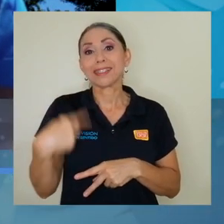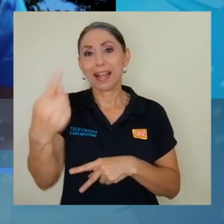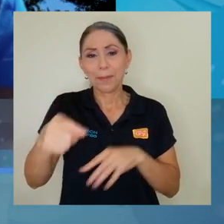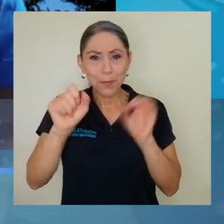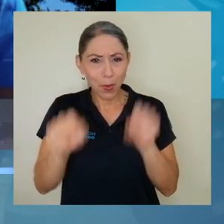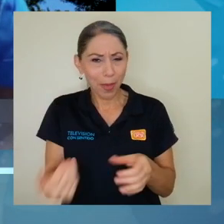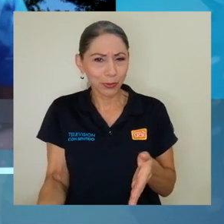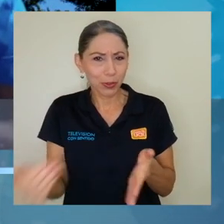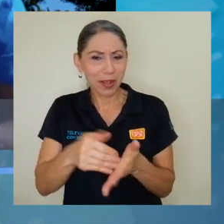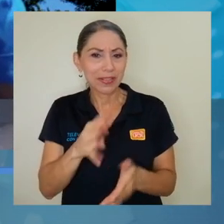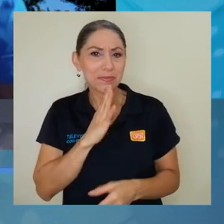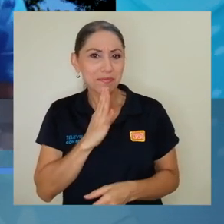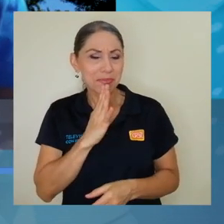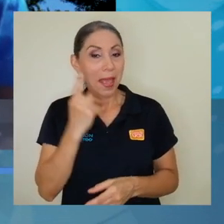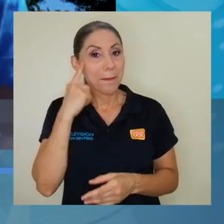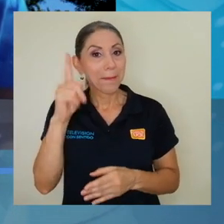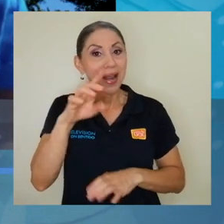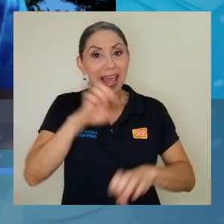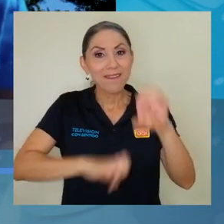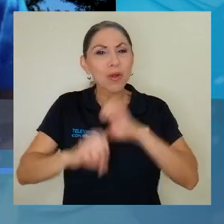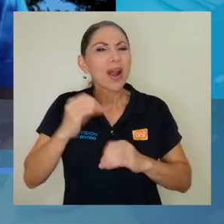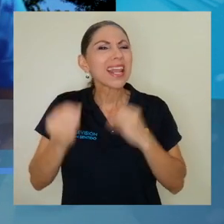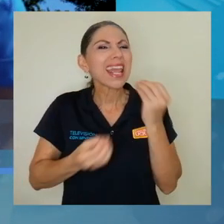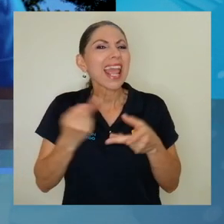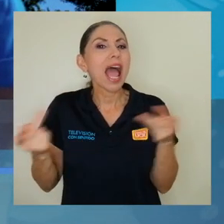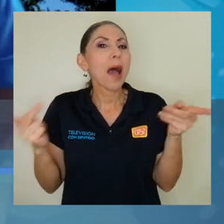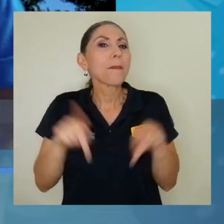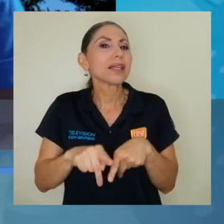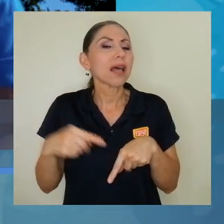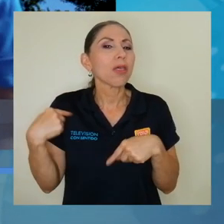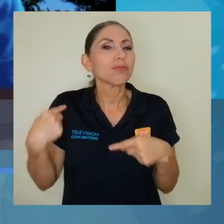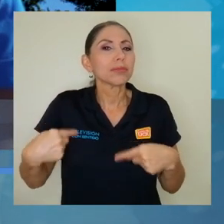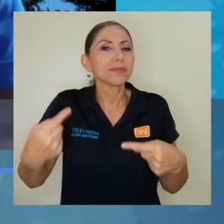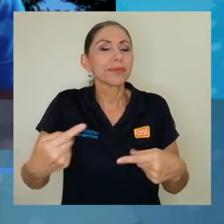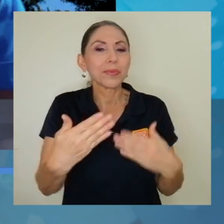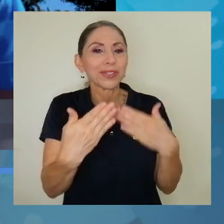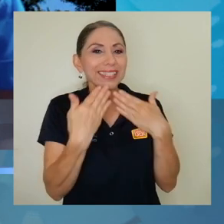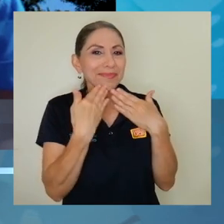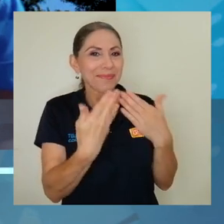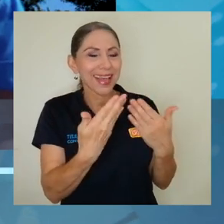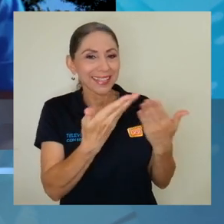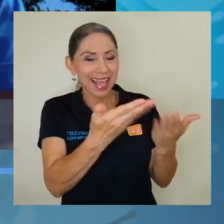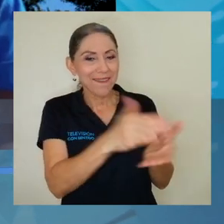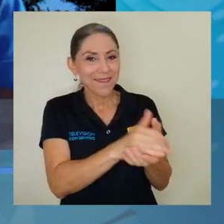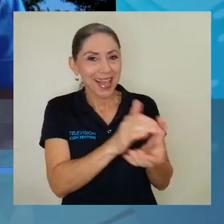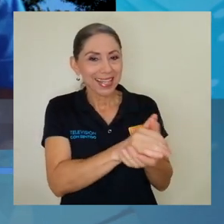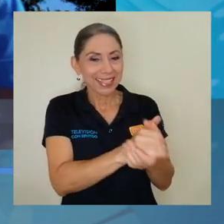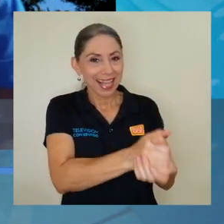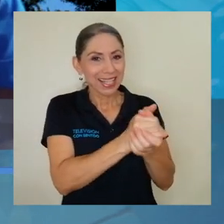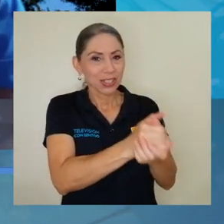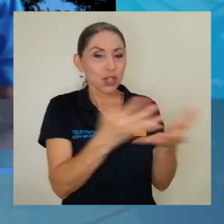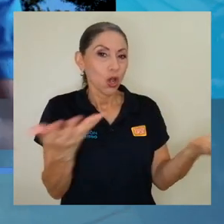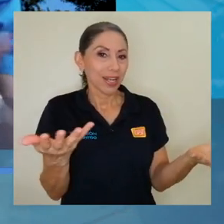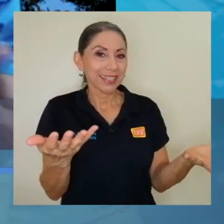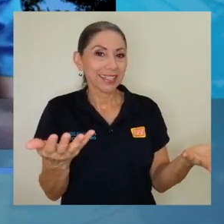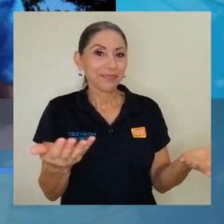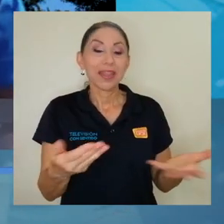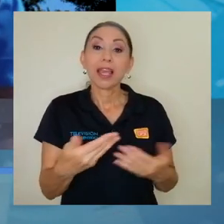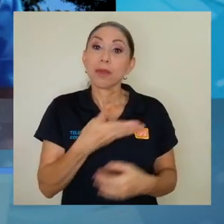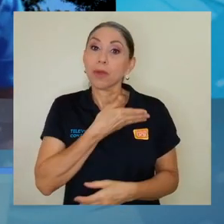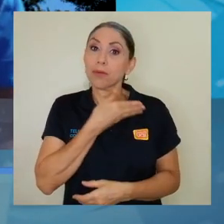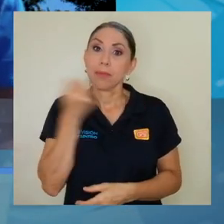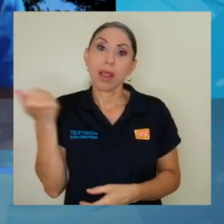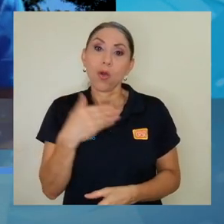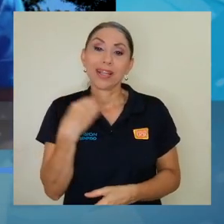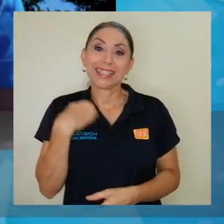para evaluar un poco mejor qué ha pasado a lo largo de estos meses. Gabriela, muchísimas felicitaciones y, bueno, los